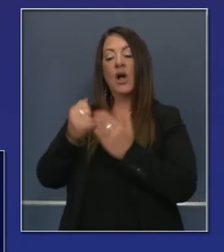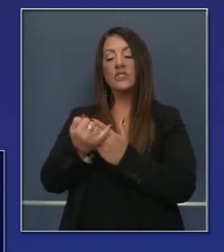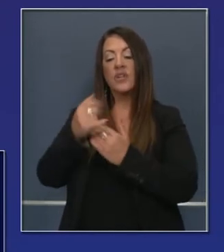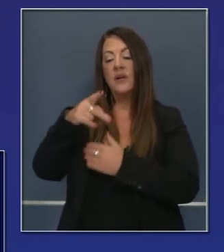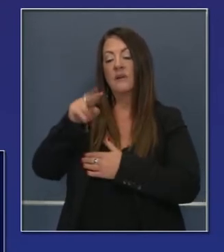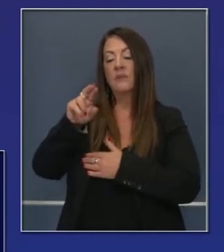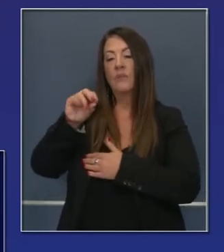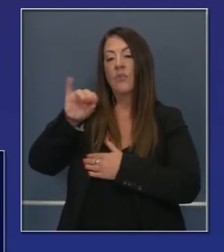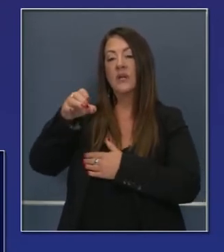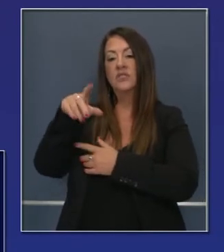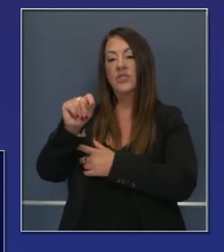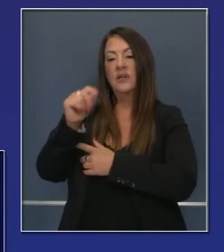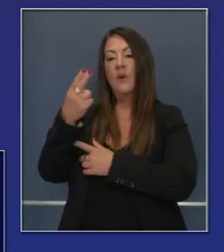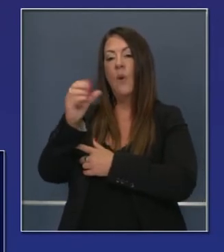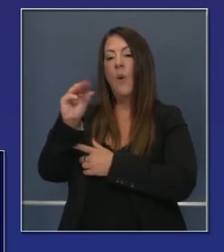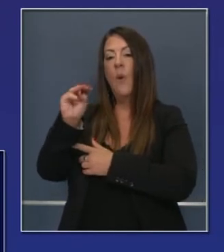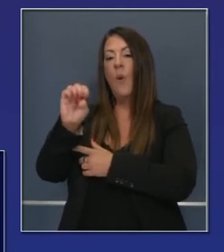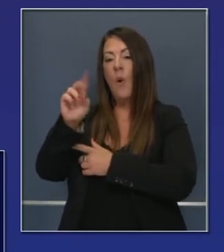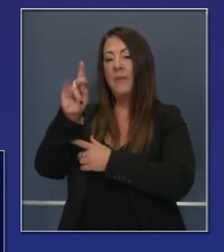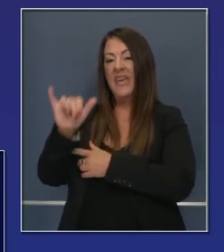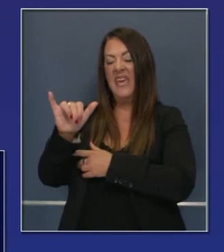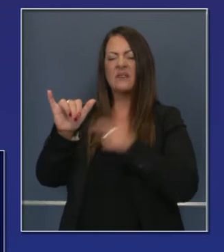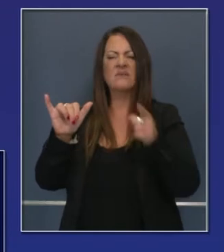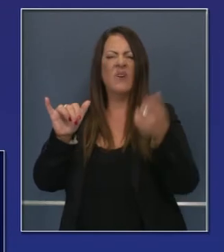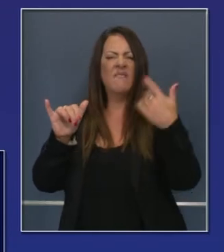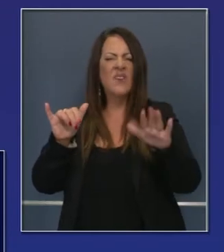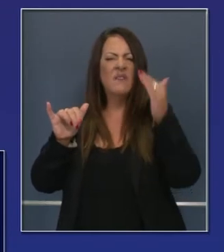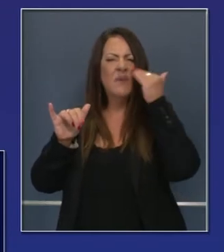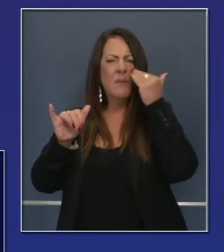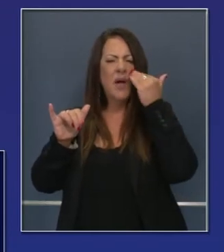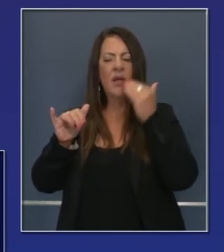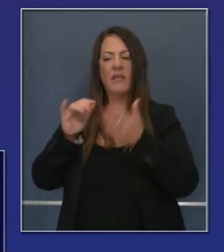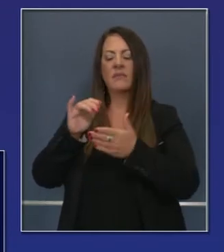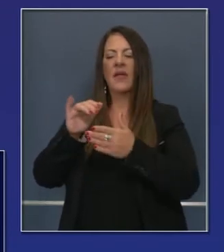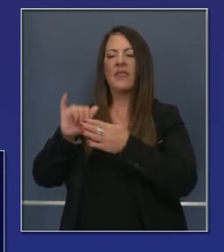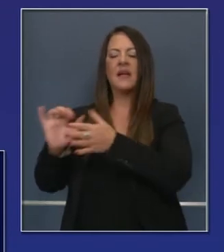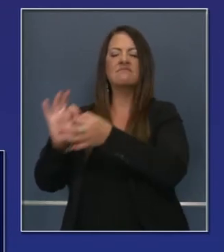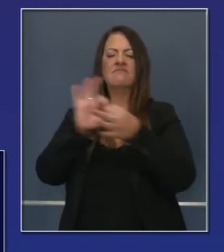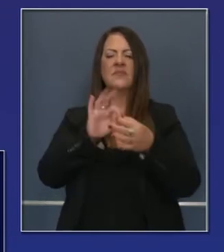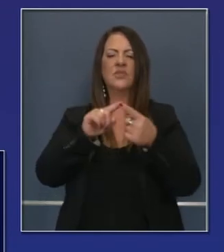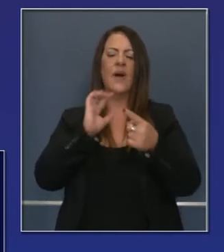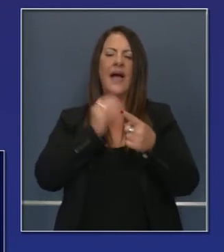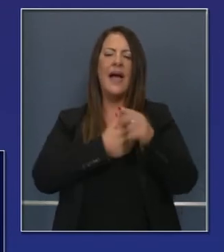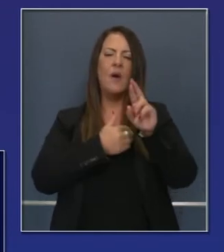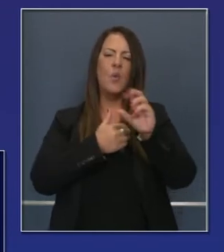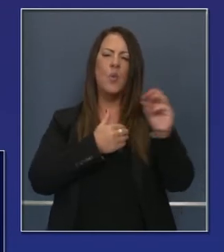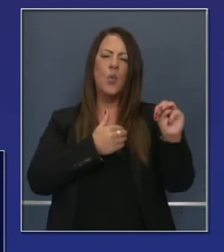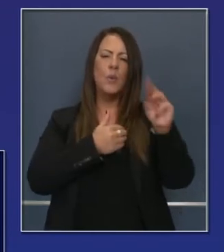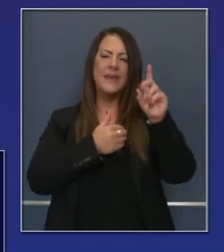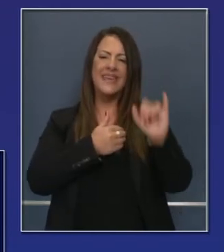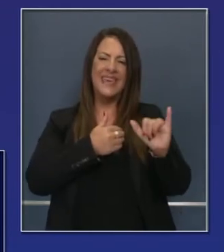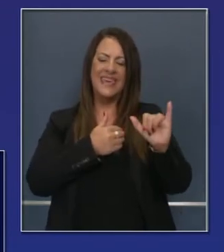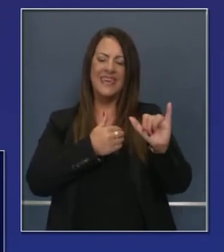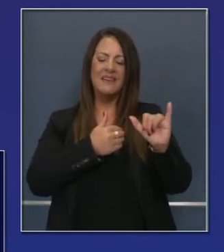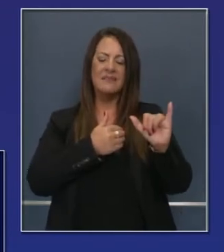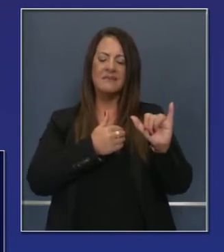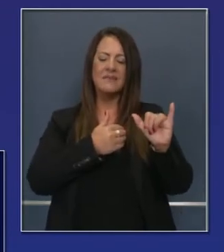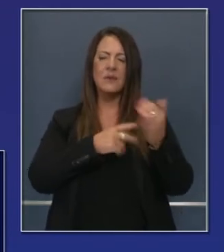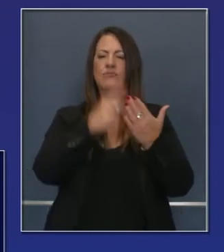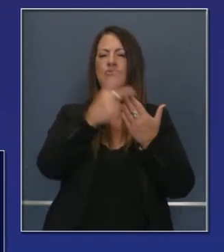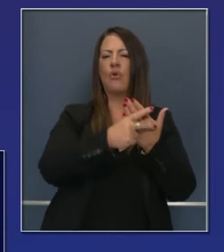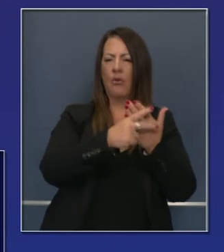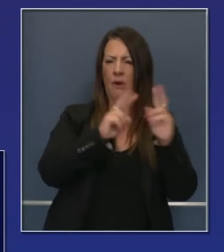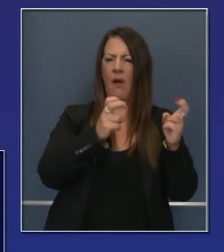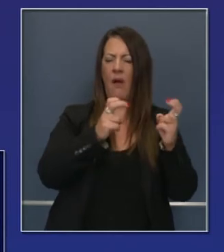proyecto que se llama Project Home Key, es el programa Room Key. Solo desde abril,